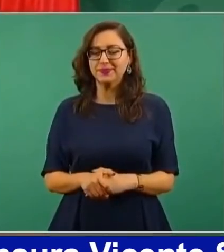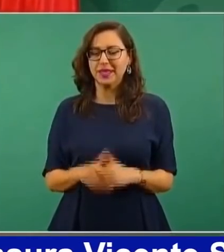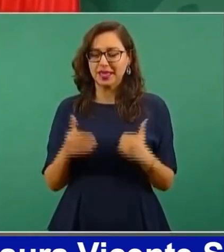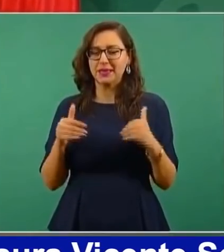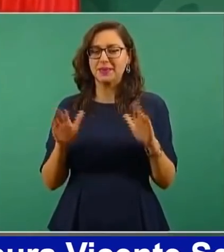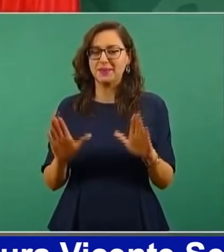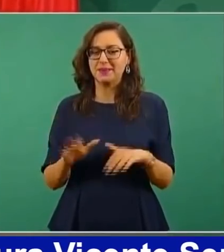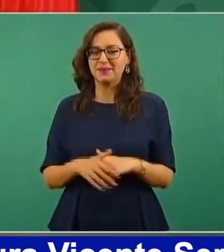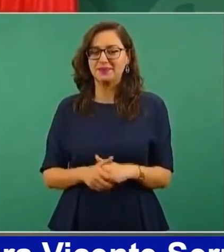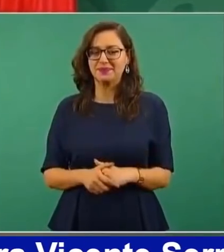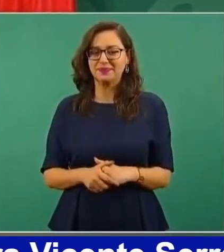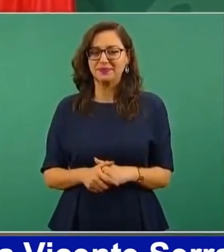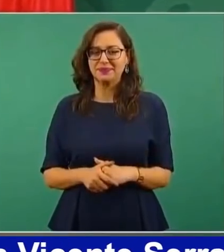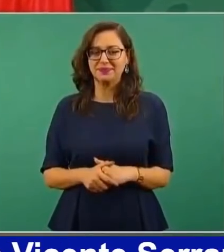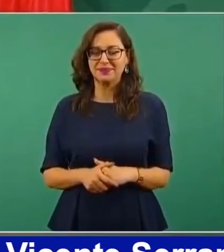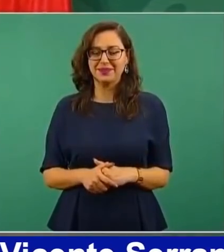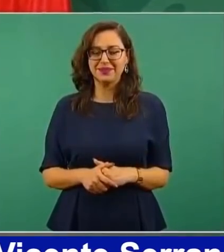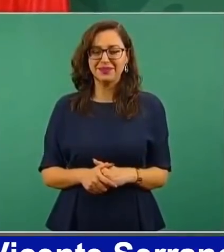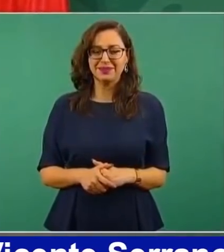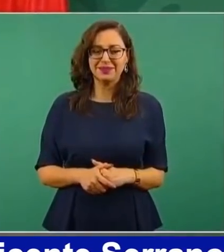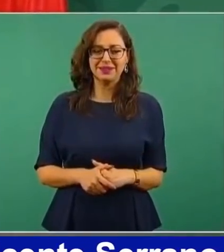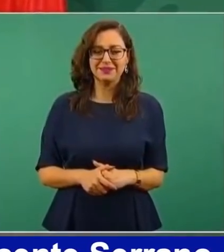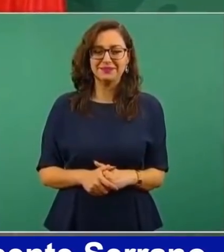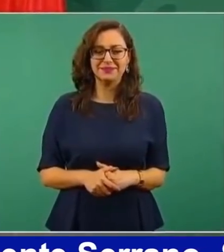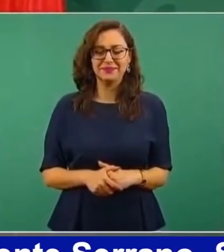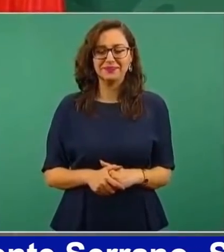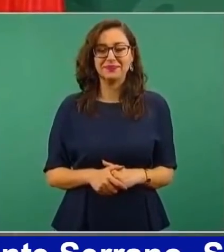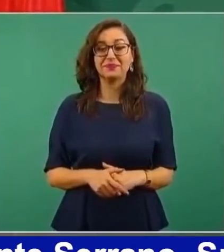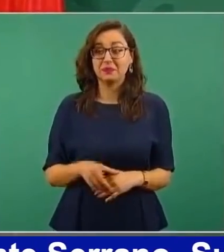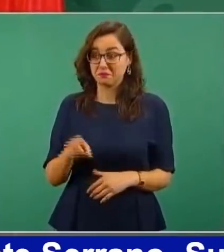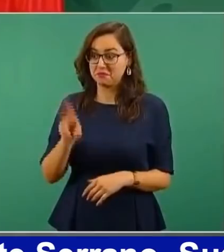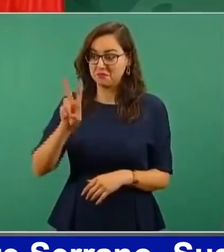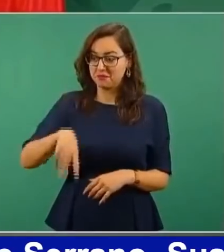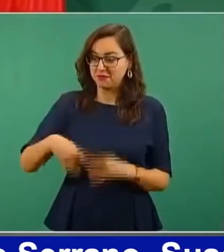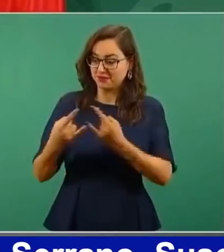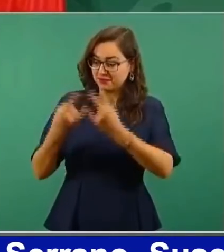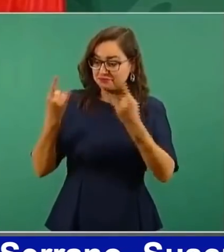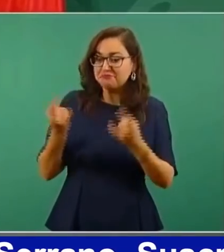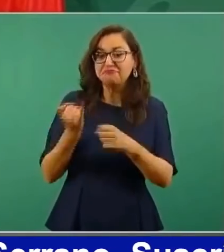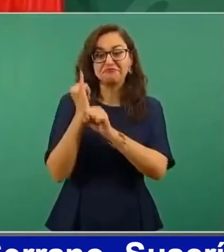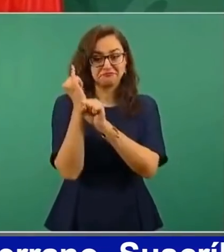y le dijeron en una ocasión hay una investigación muy buena sobre eso